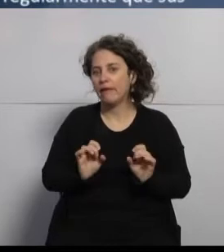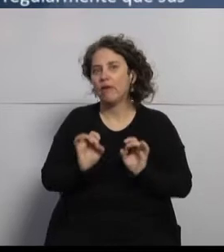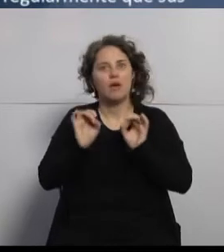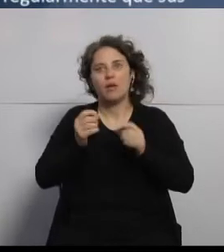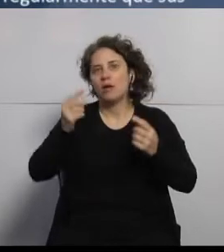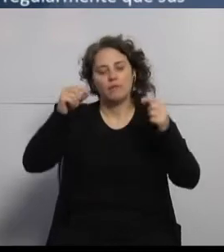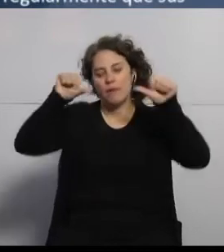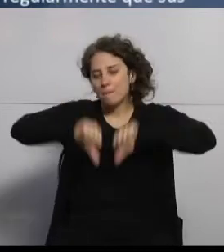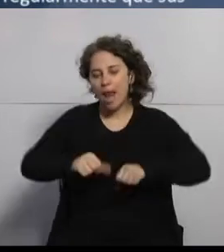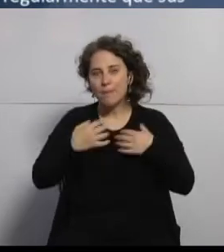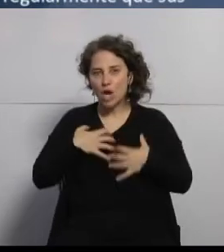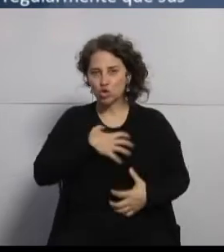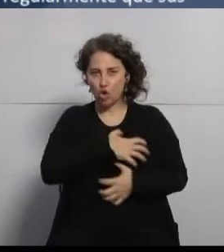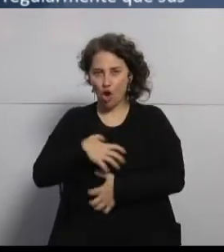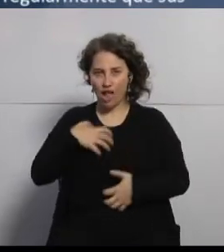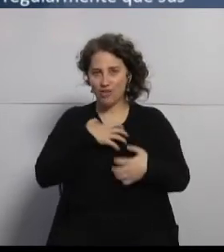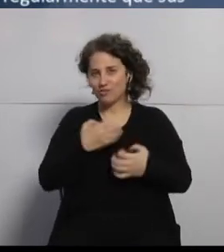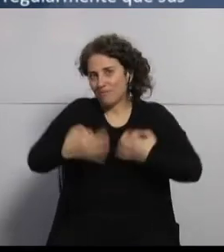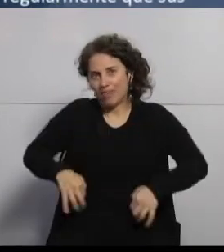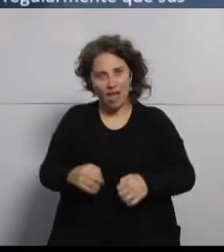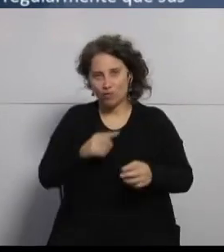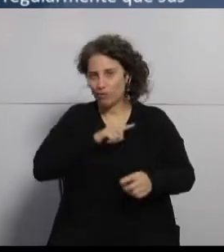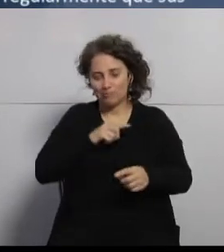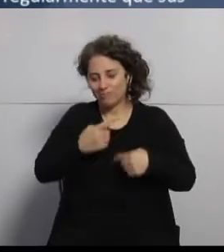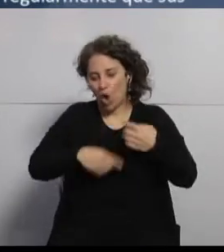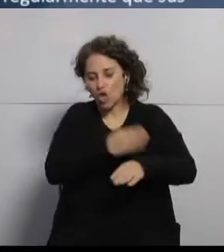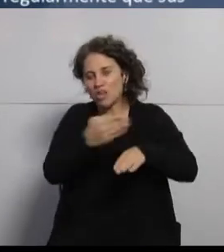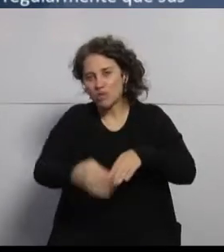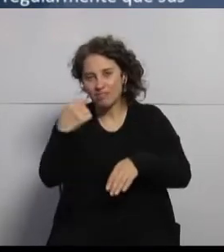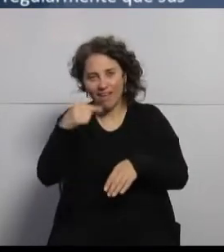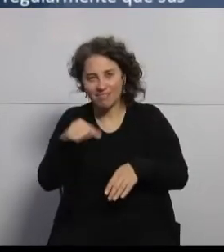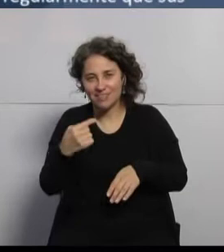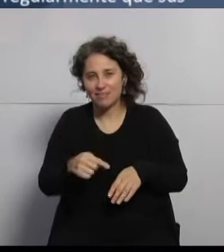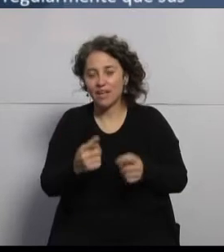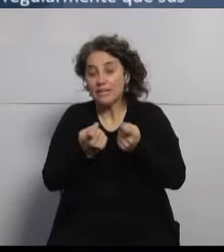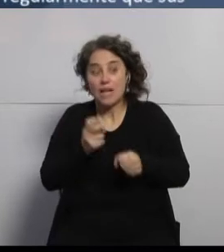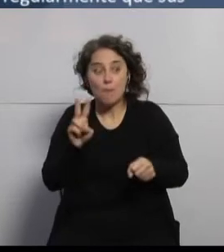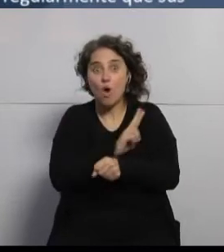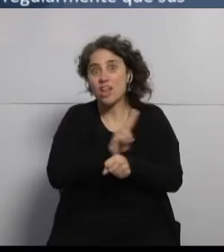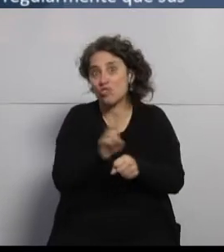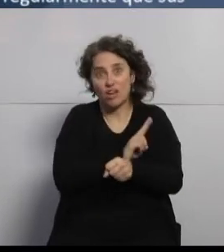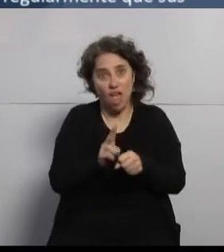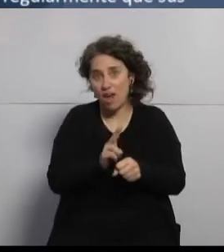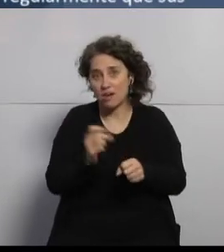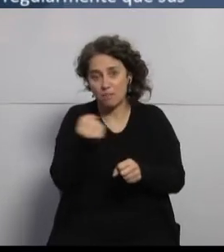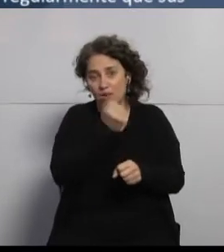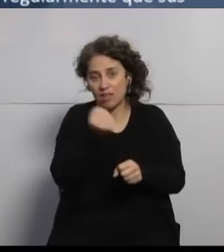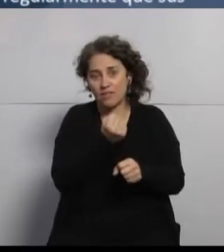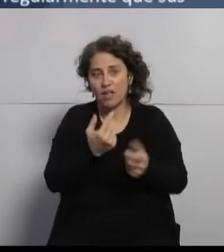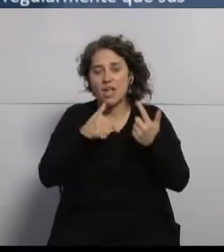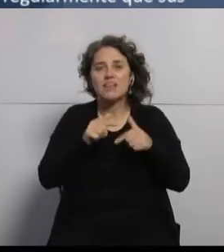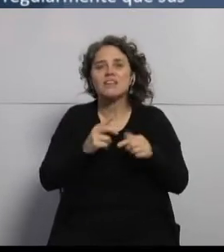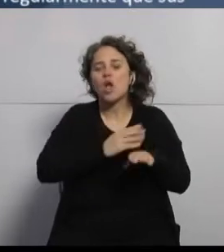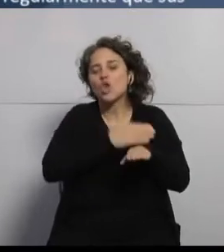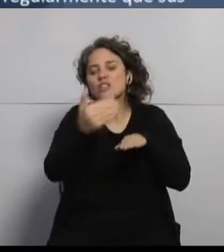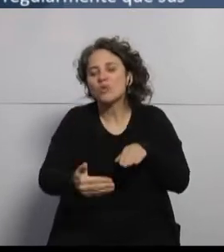ahorita, digamos, una entidad que tiene un monitoreo muy importante de sus pacientes diabéticos, es insuficiencia renal.